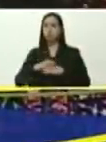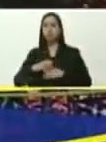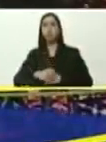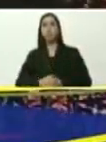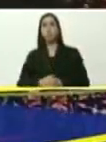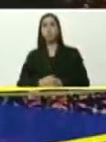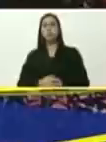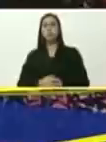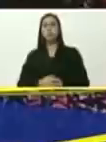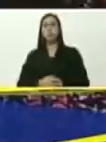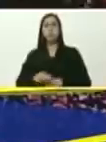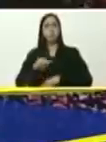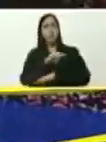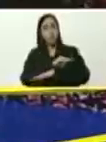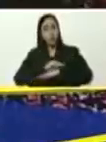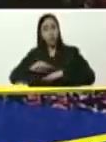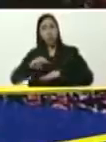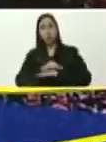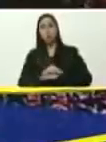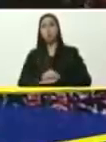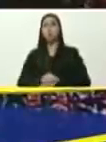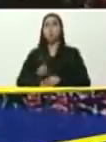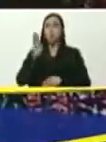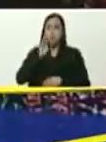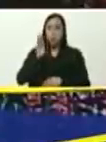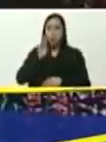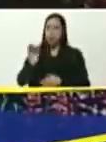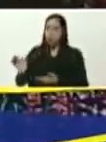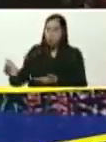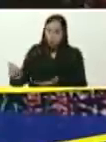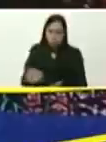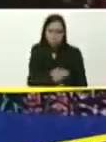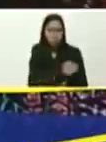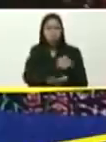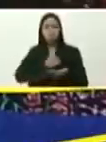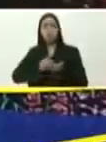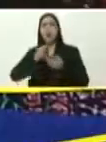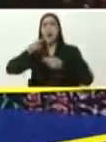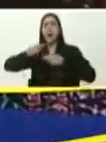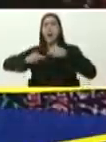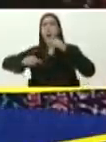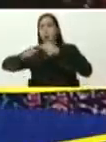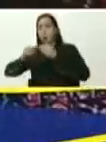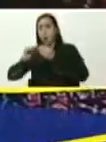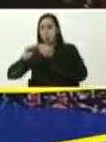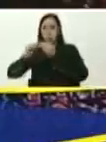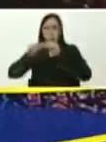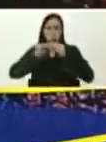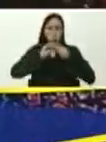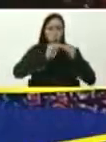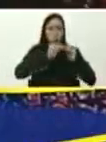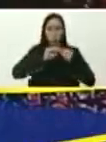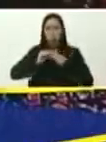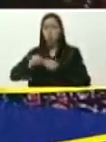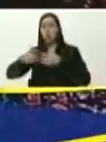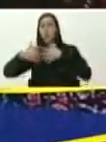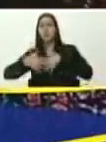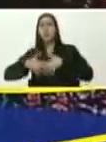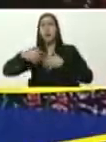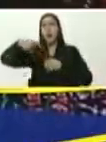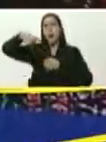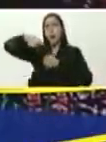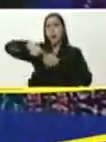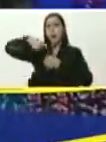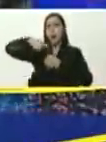transporte Venezuela, desechos sólidos, la reconstrucción, de esta planta de gas,